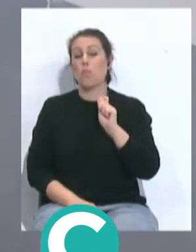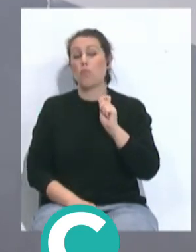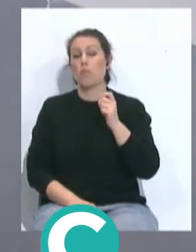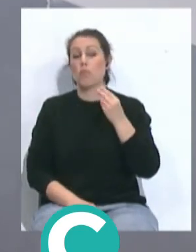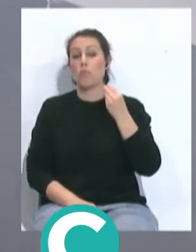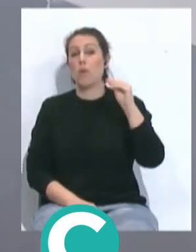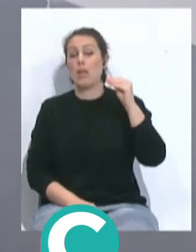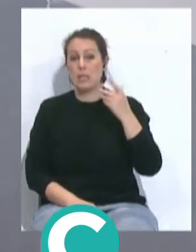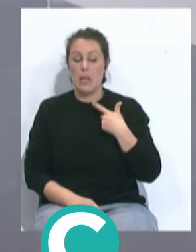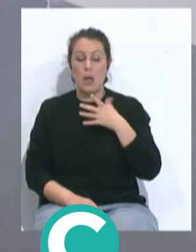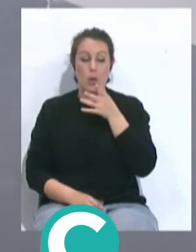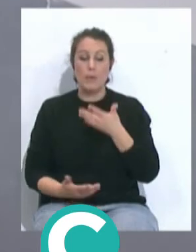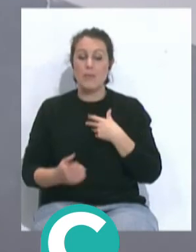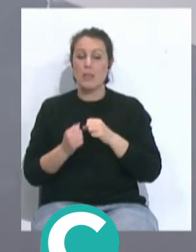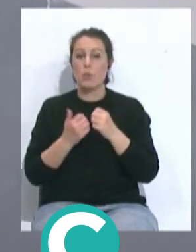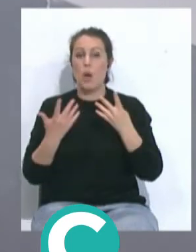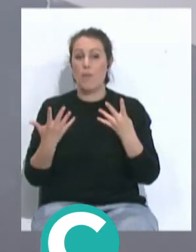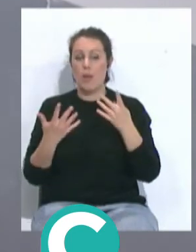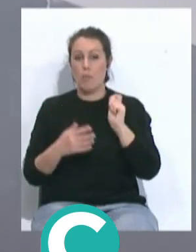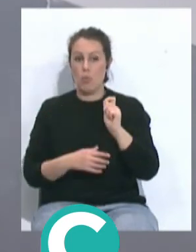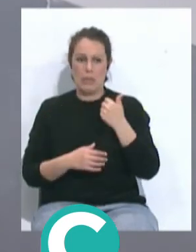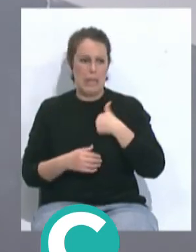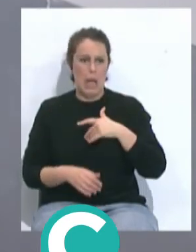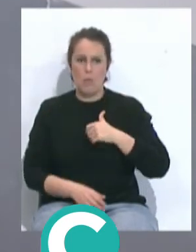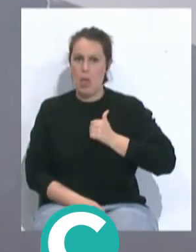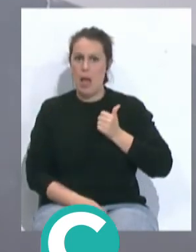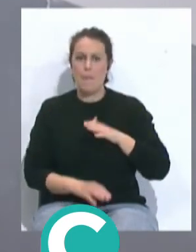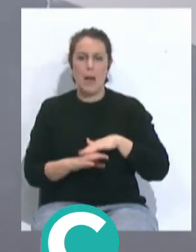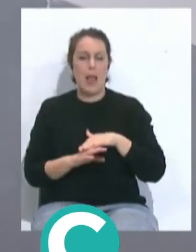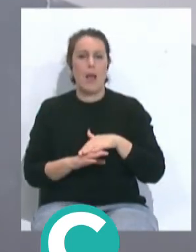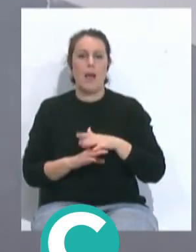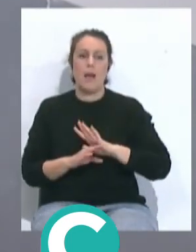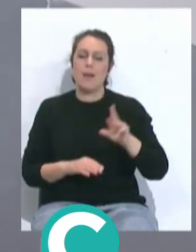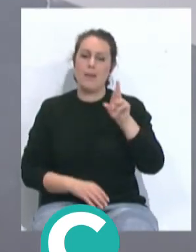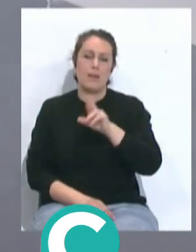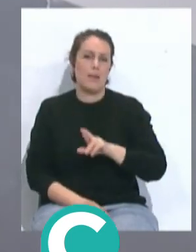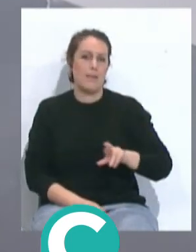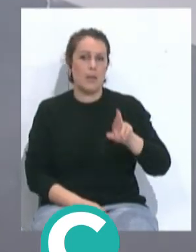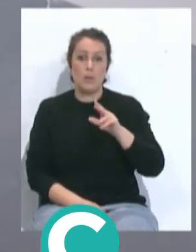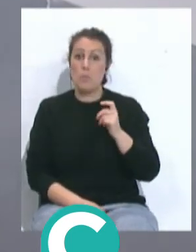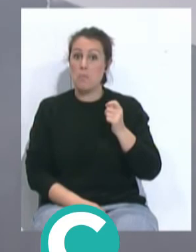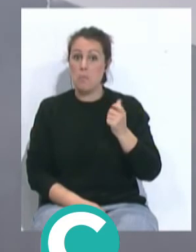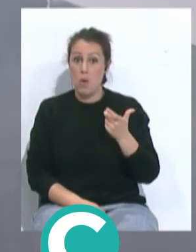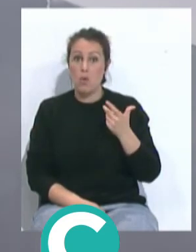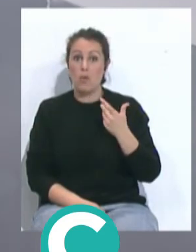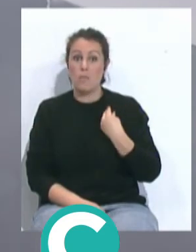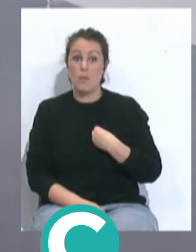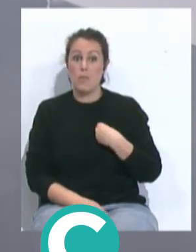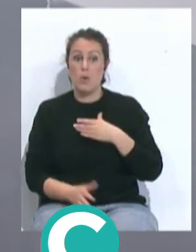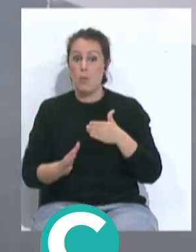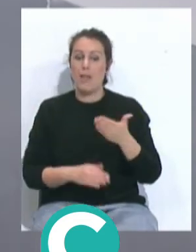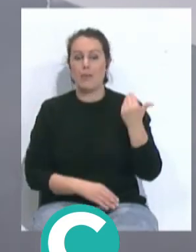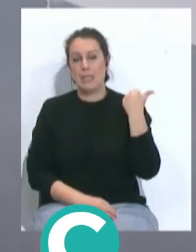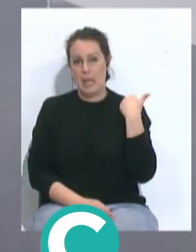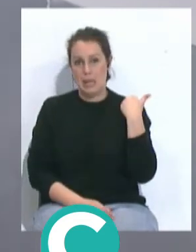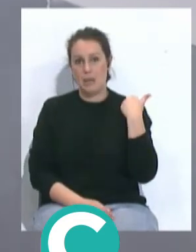29 puntos, y posiblemente con muchas opciones ya de hacer o de repetir un poco lo de la temporada